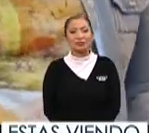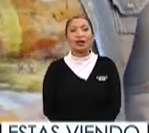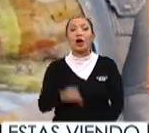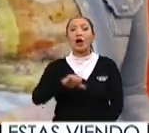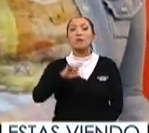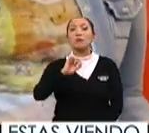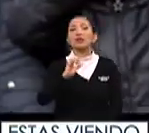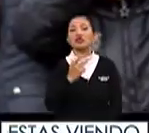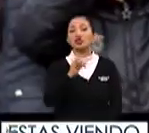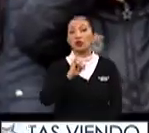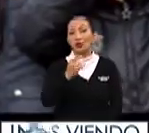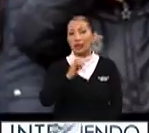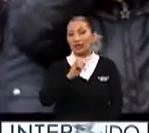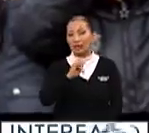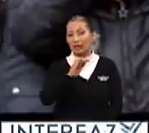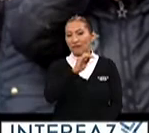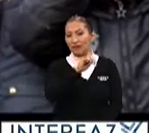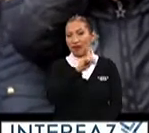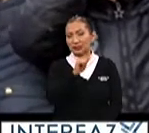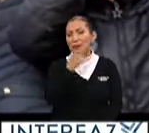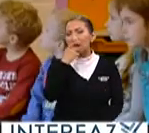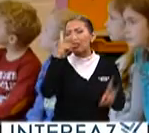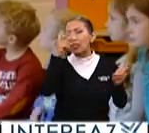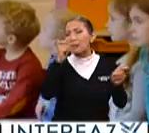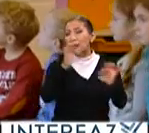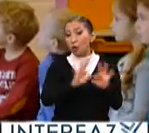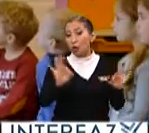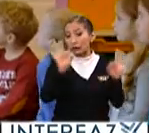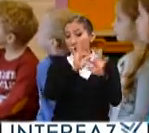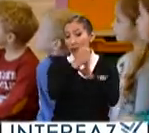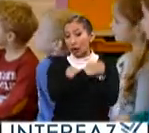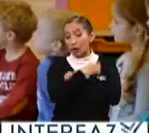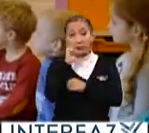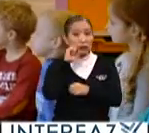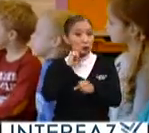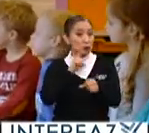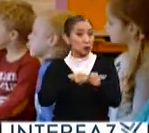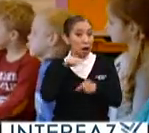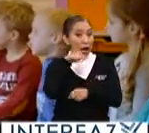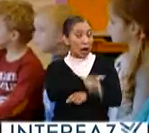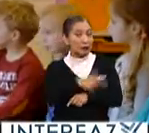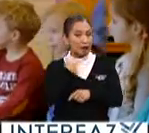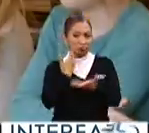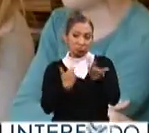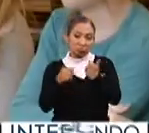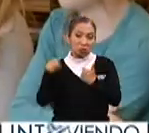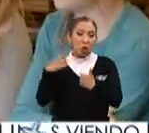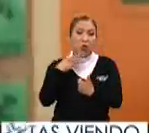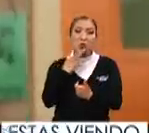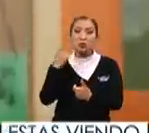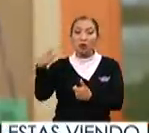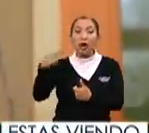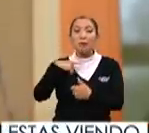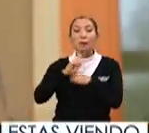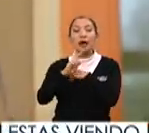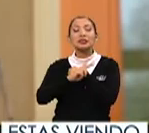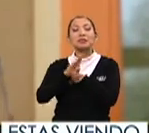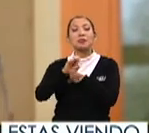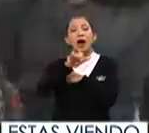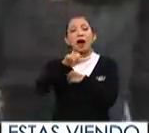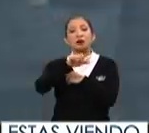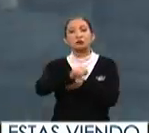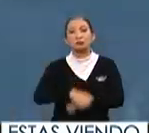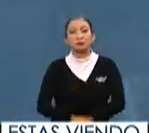Hoy, 28 de junio, en Interfaz, hablaremos sobre la importancia de la educación sexual y el éxito de su aplicación en los Países